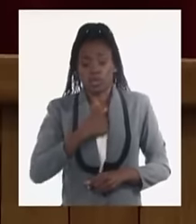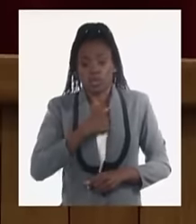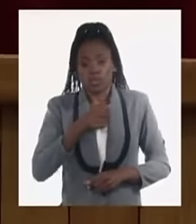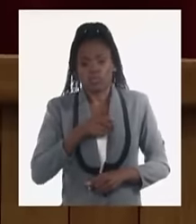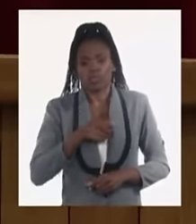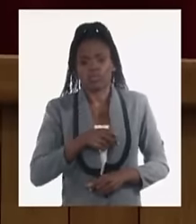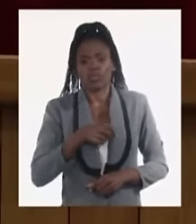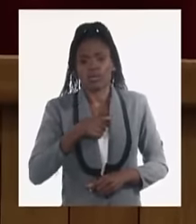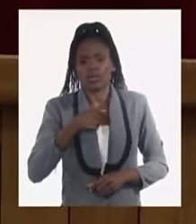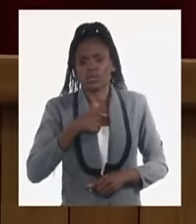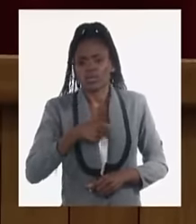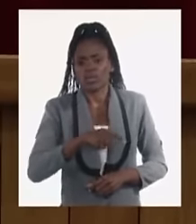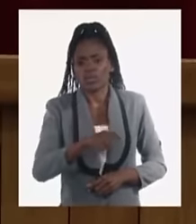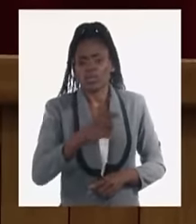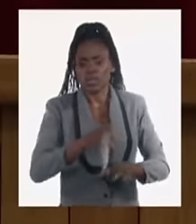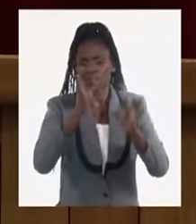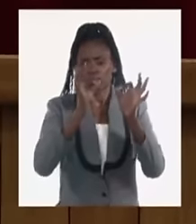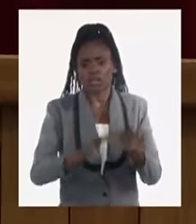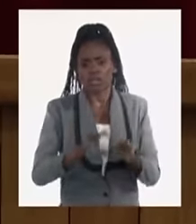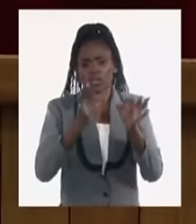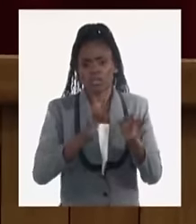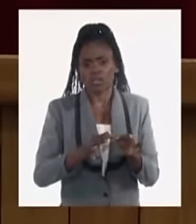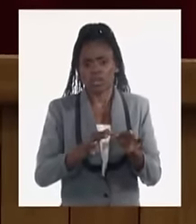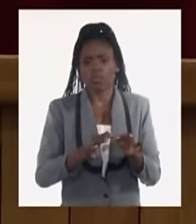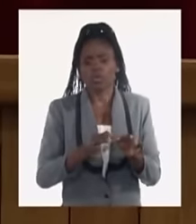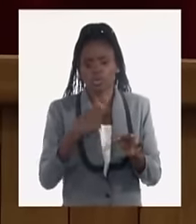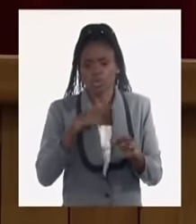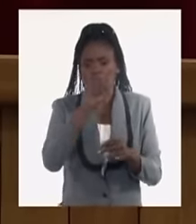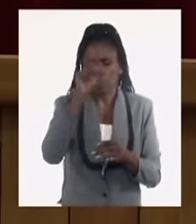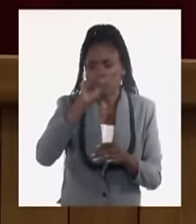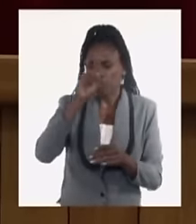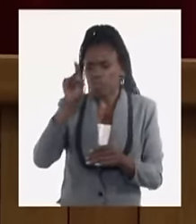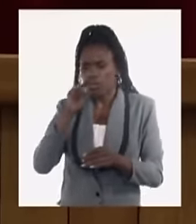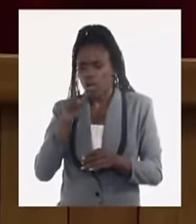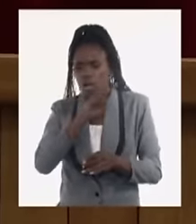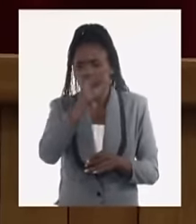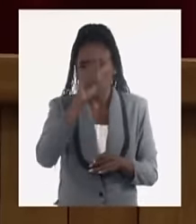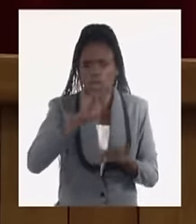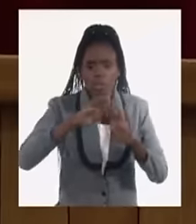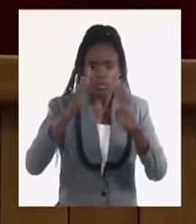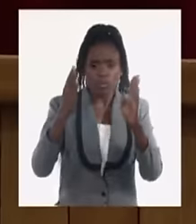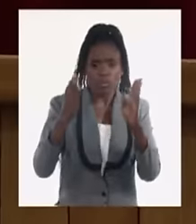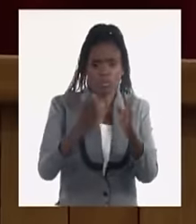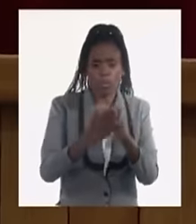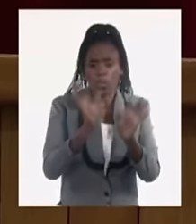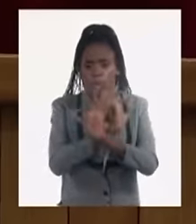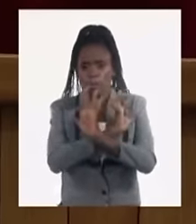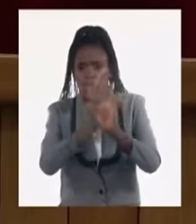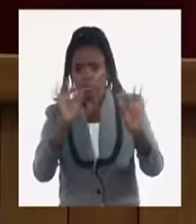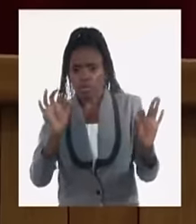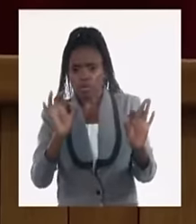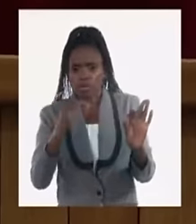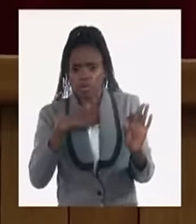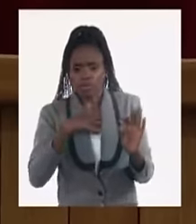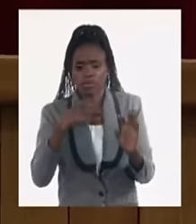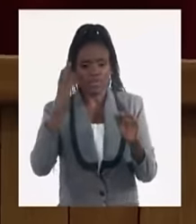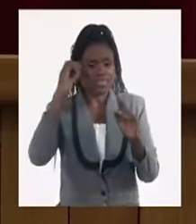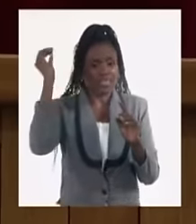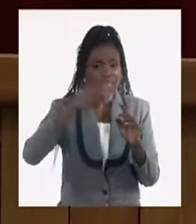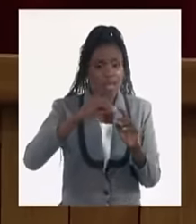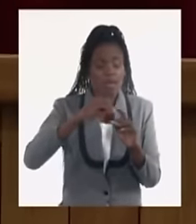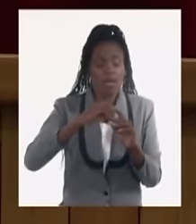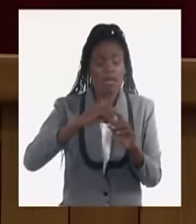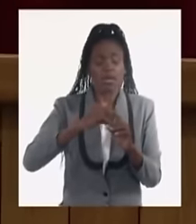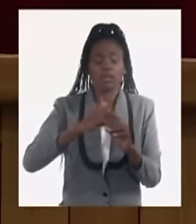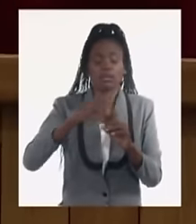y con la seguridad y la consulta a todos los especialistas que dominan los temas, los aspectos,